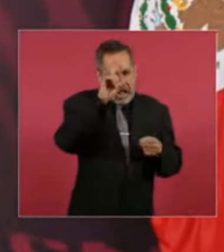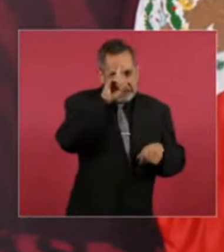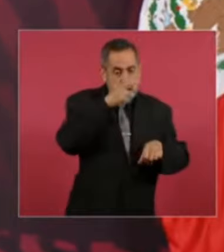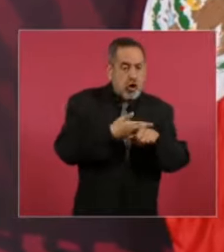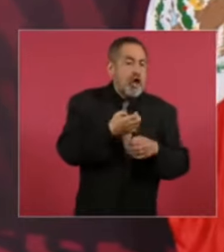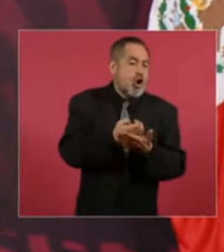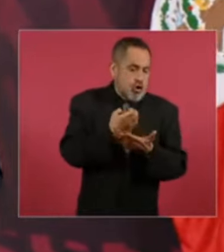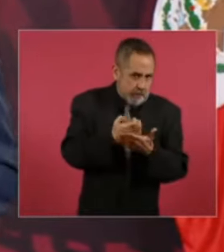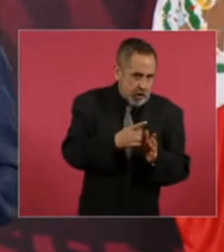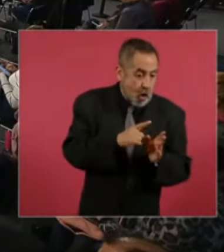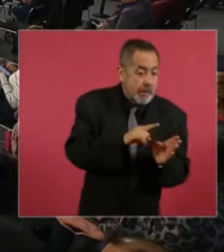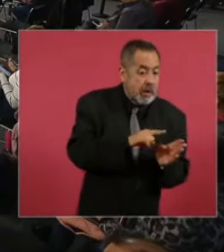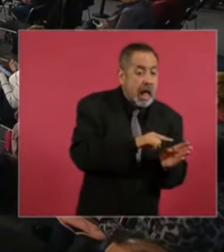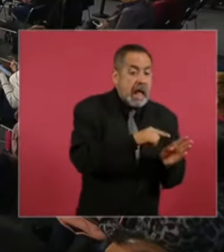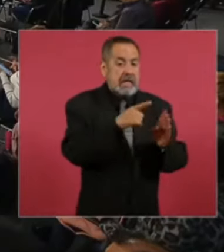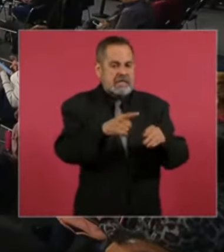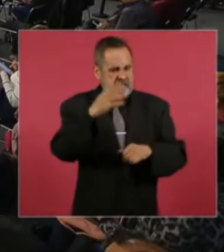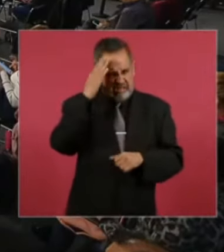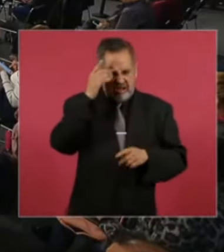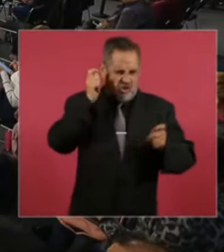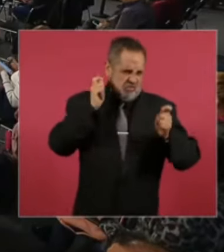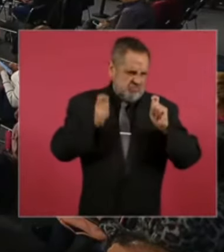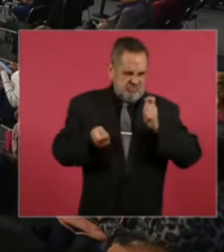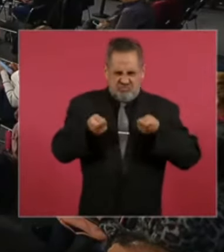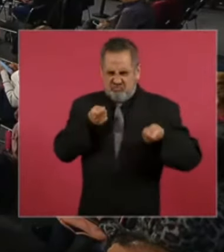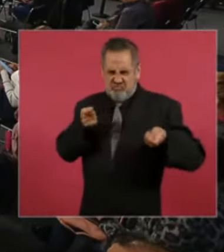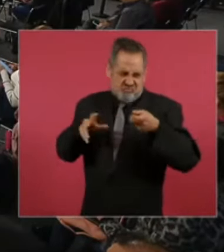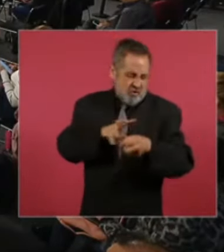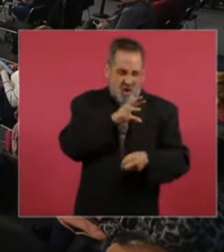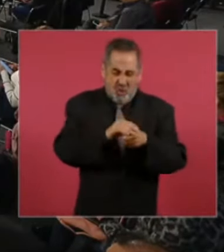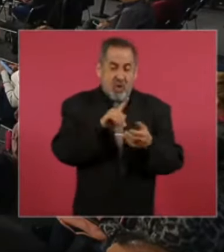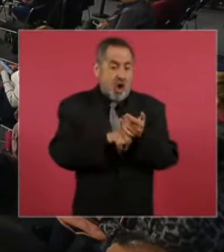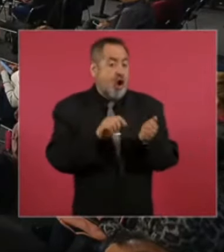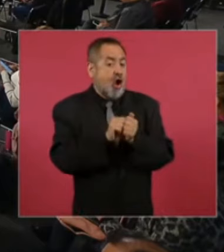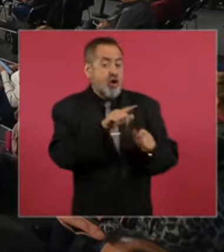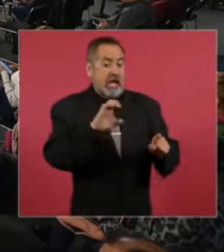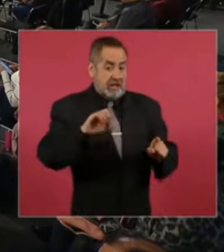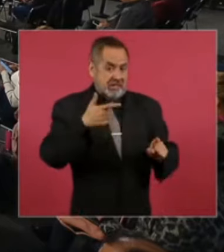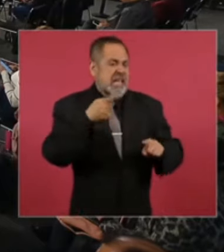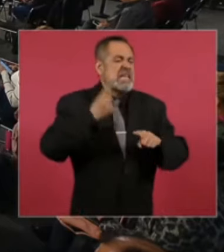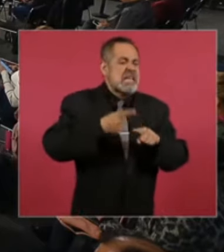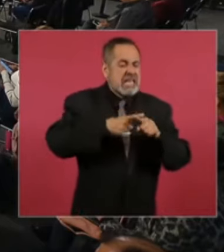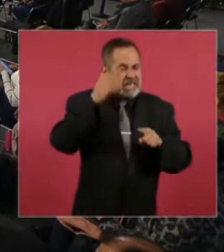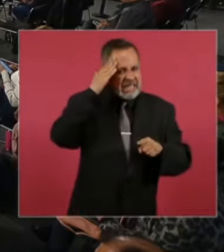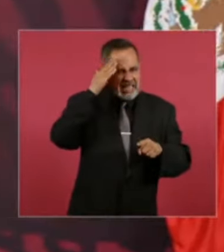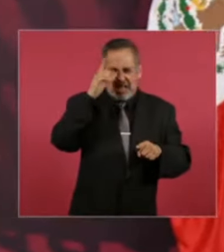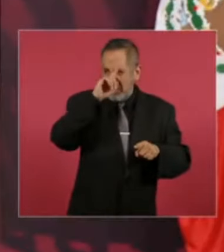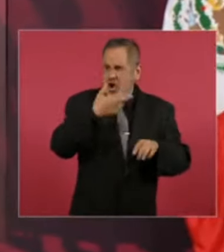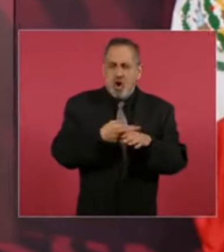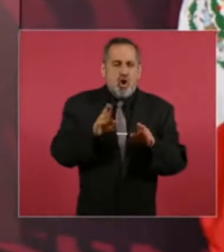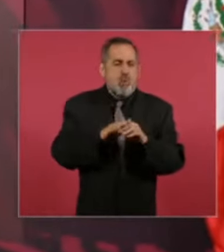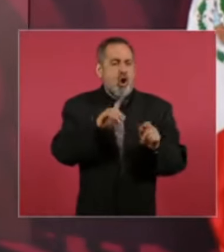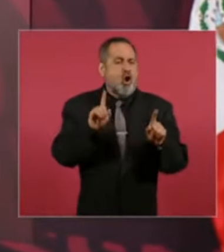pero el asesor principal una especie de rasputín